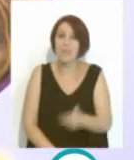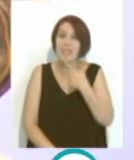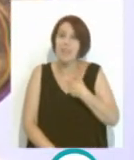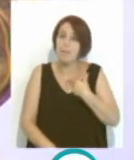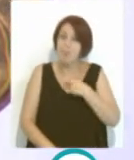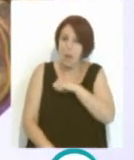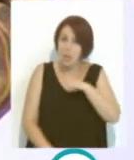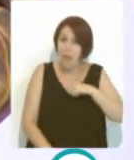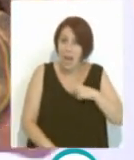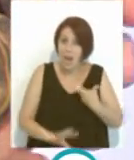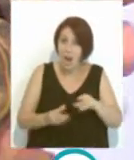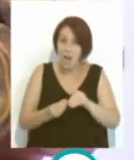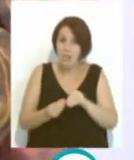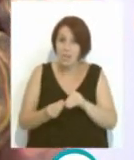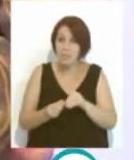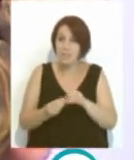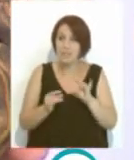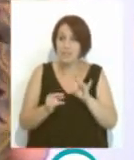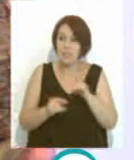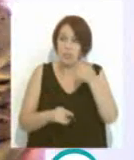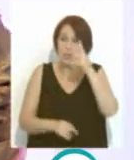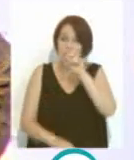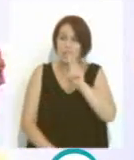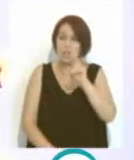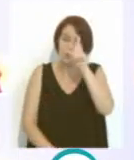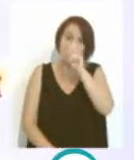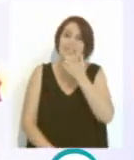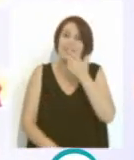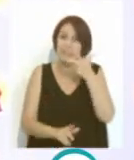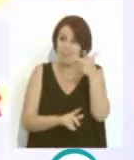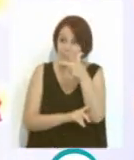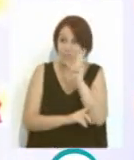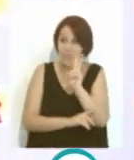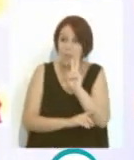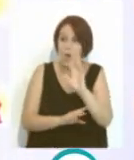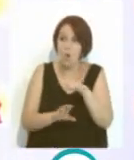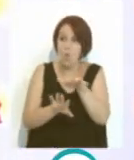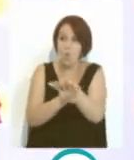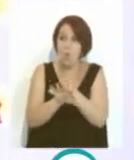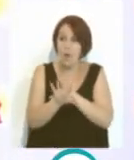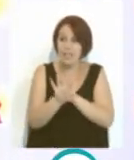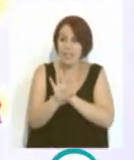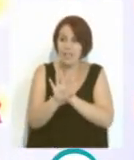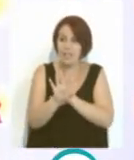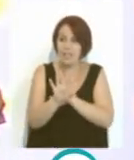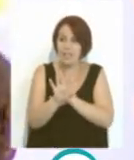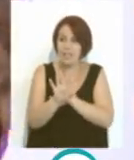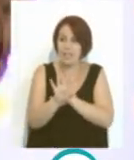personalizado como... Sí, no sé si lo pillara la cámara, pero el lateral del guante, por aquí abajo,